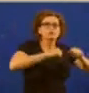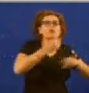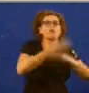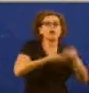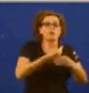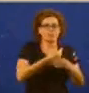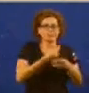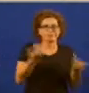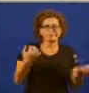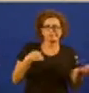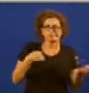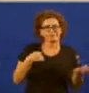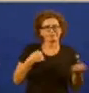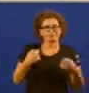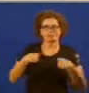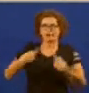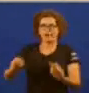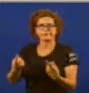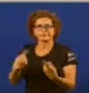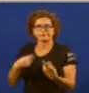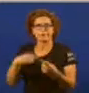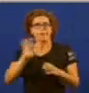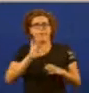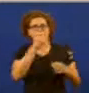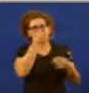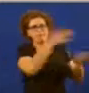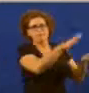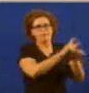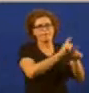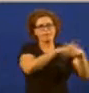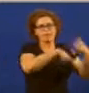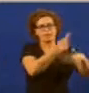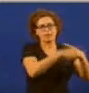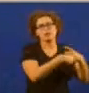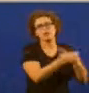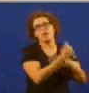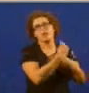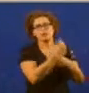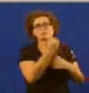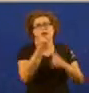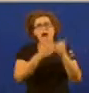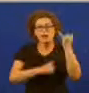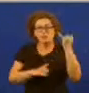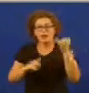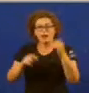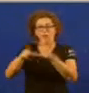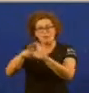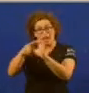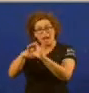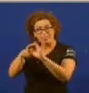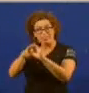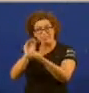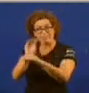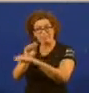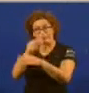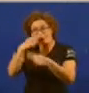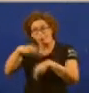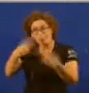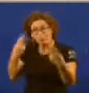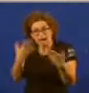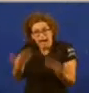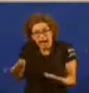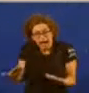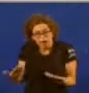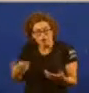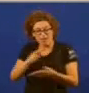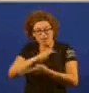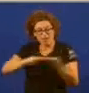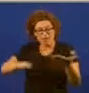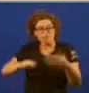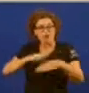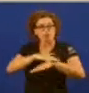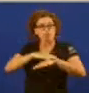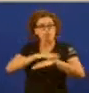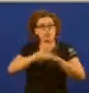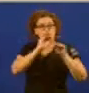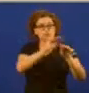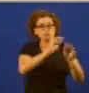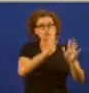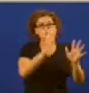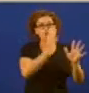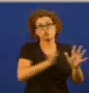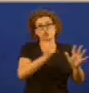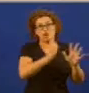proas para que non se pueda saber que o que realmente Fisero e que o que realmente dice caro